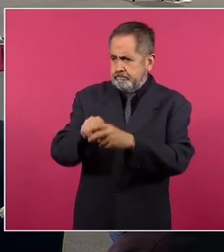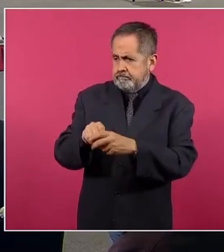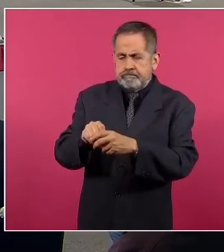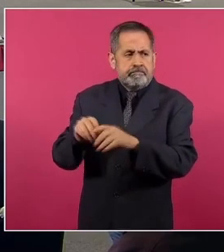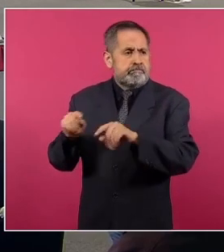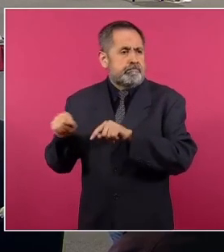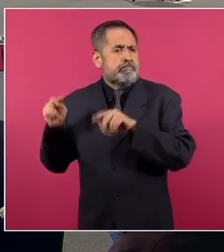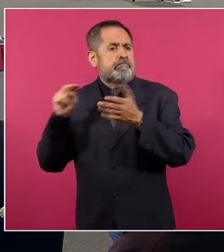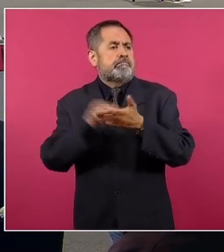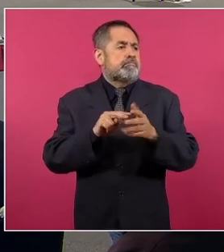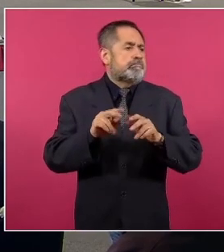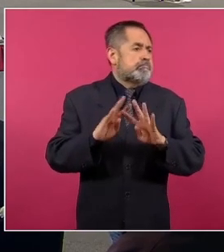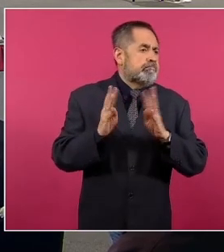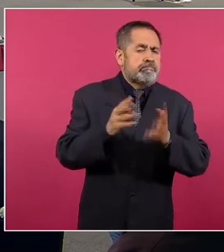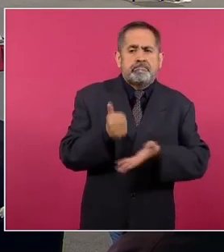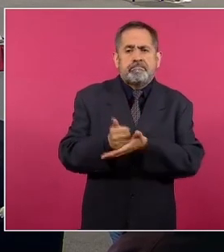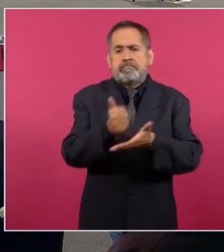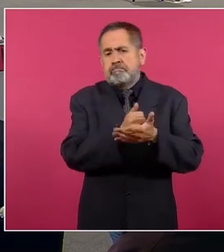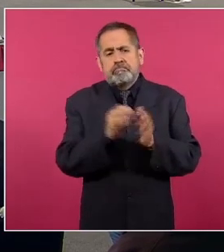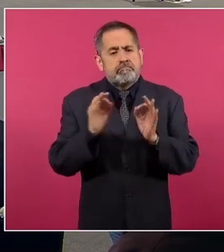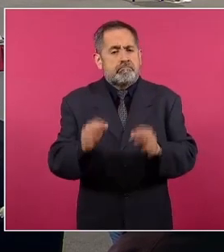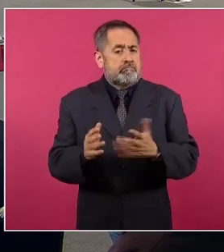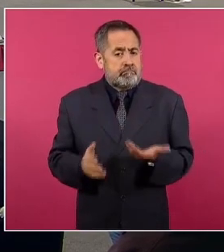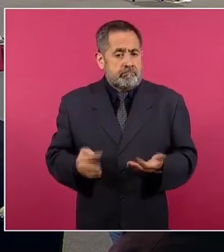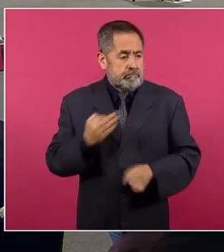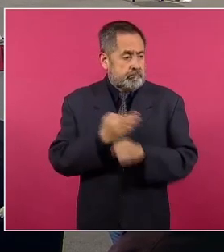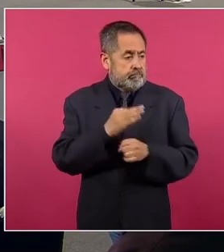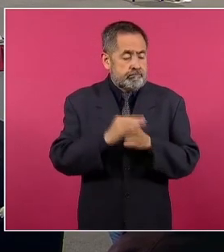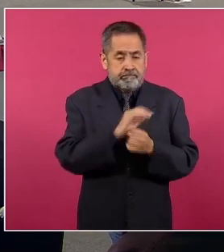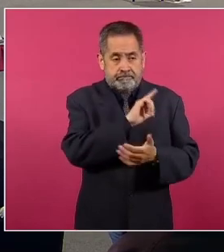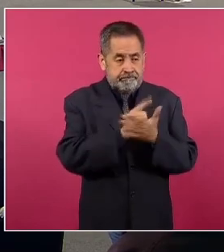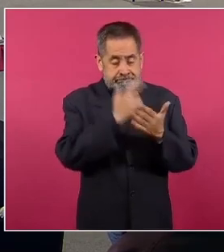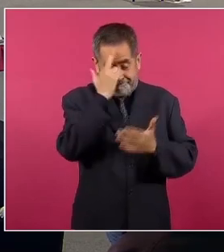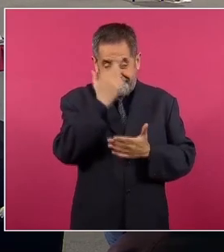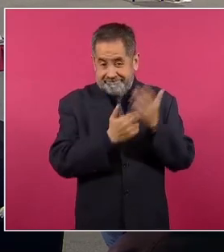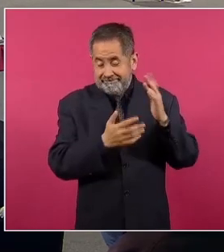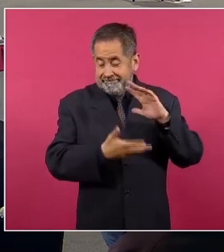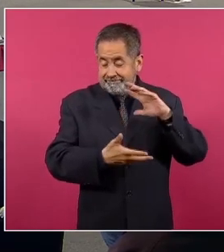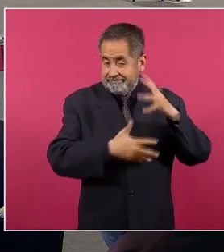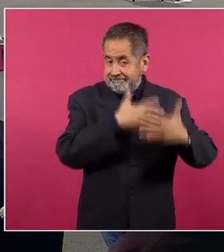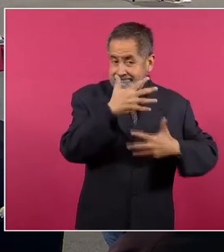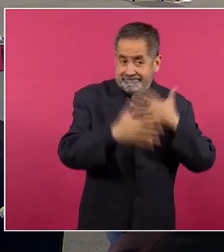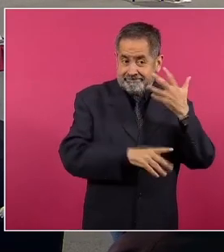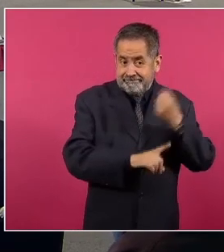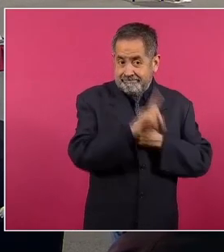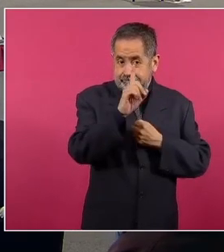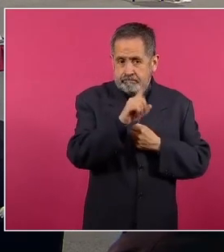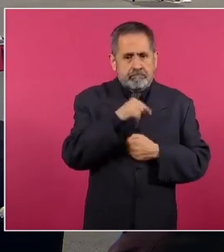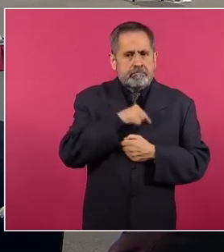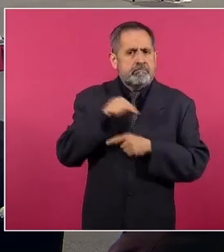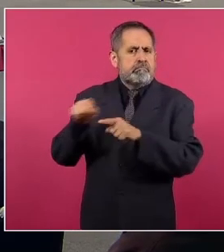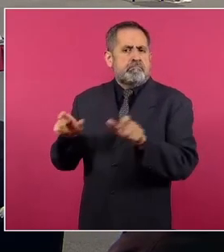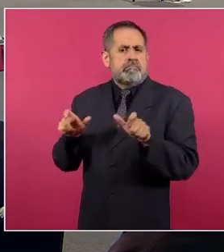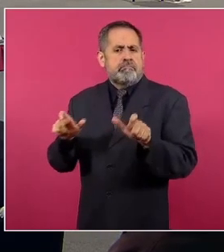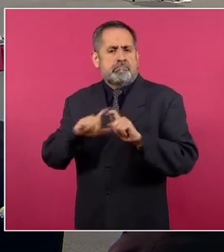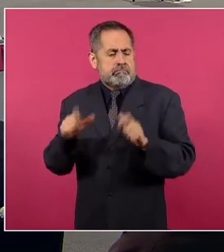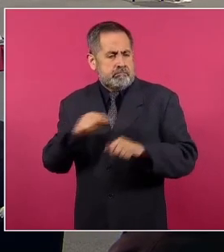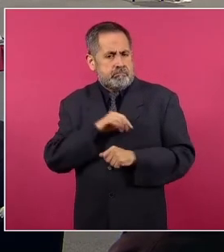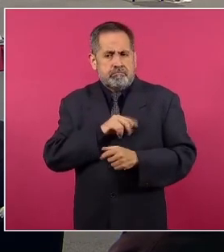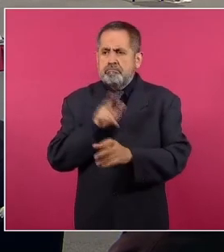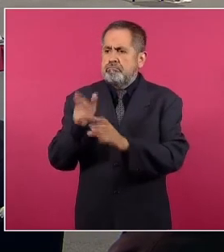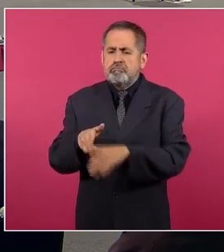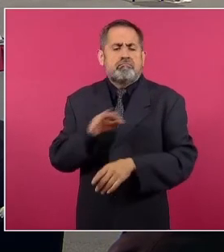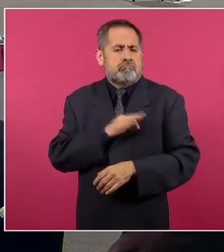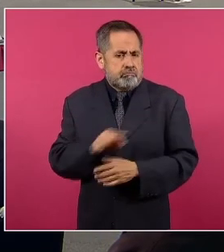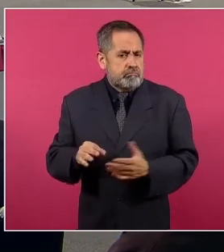estados y municipios, cuando la delincuencia es un desafío en México. Hasta aquí la cita,